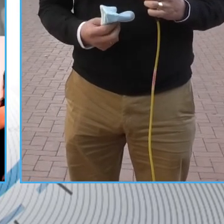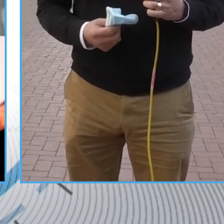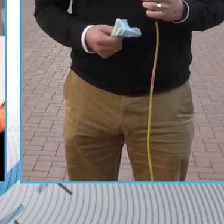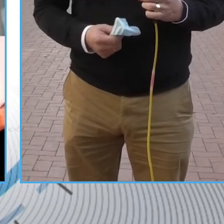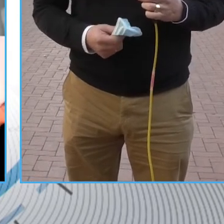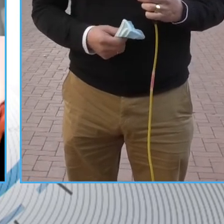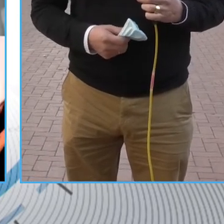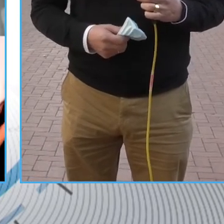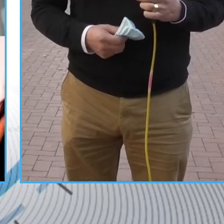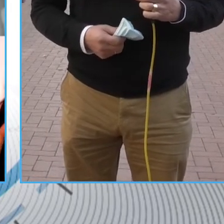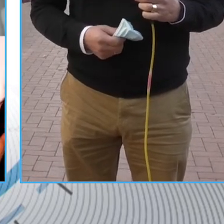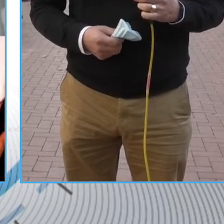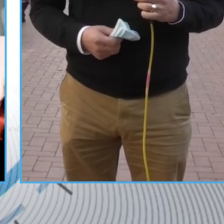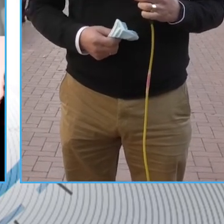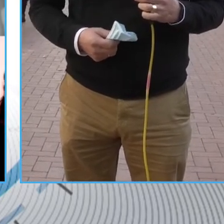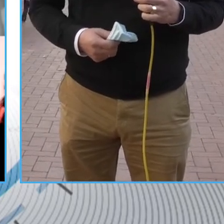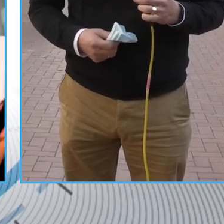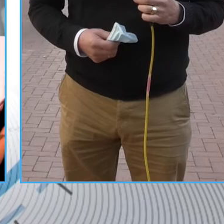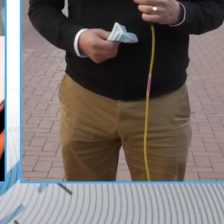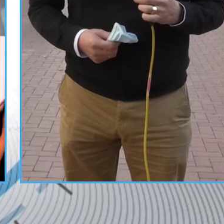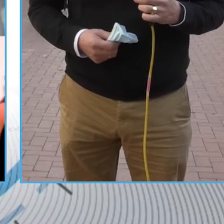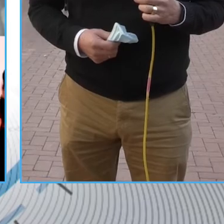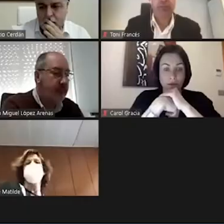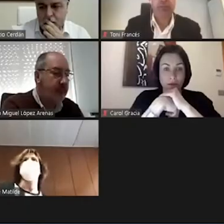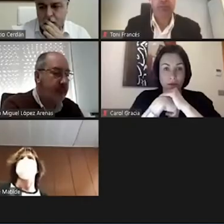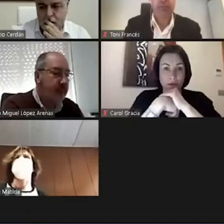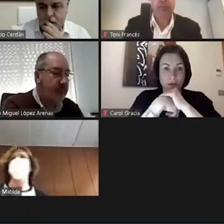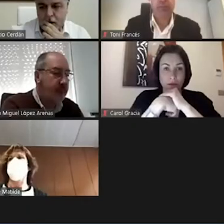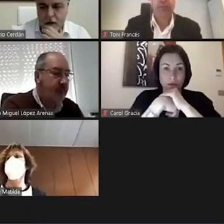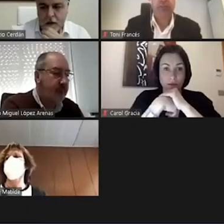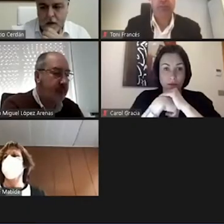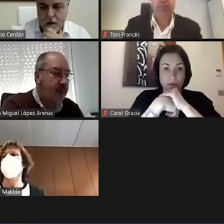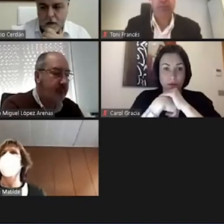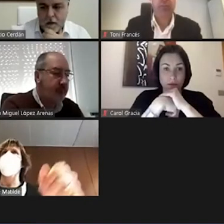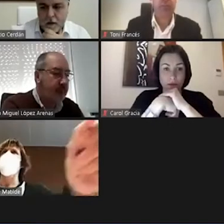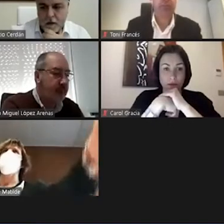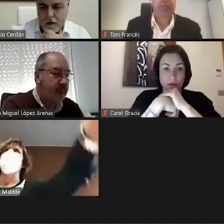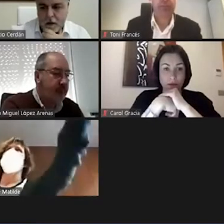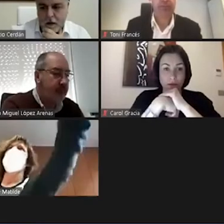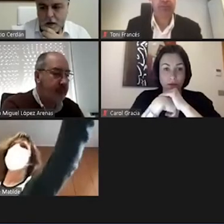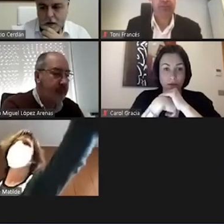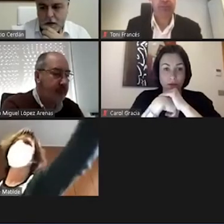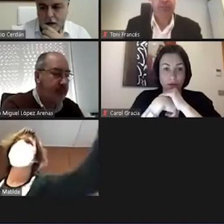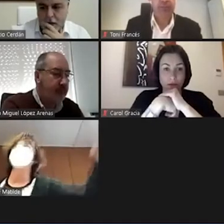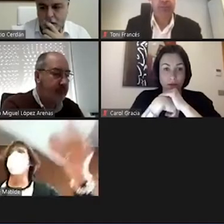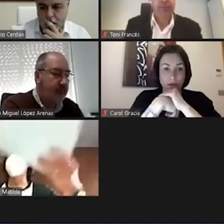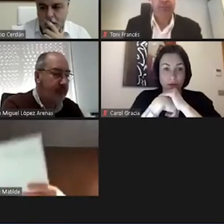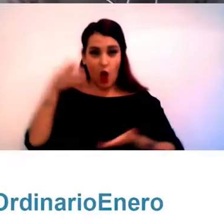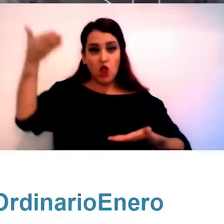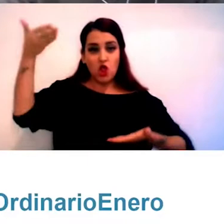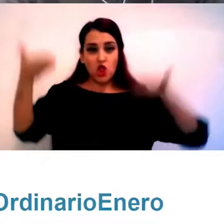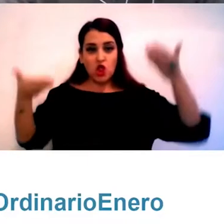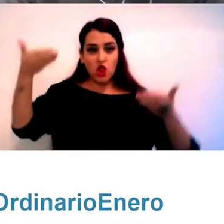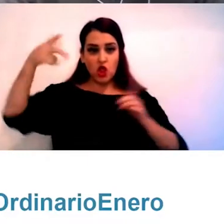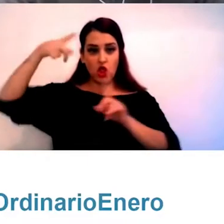Partido Socialista y Compromís no se han sumado a esta contienda. El diputado de Economía y portavoz de los populares en la Diputación de Alicante,